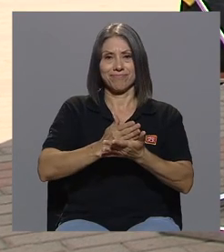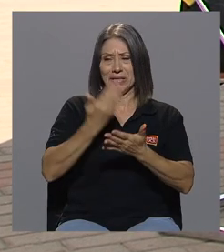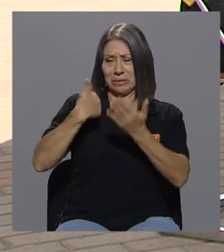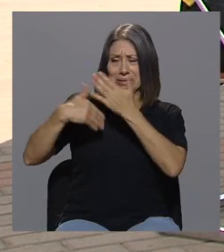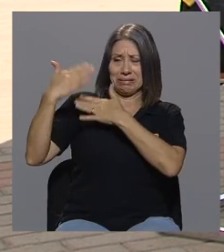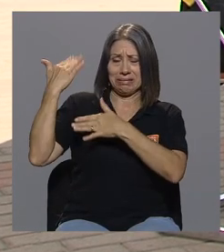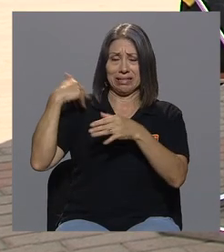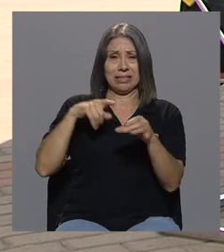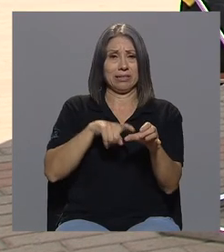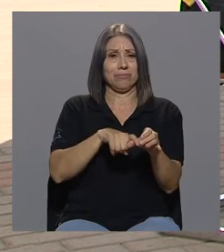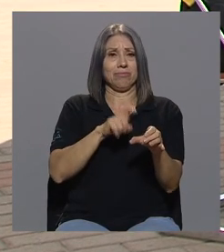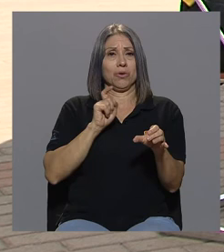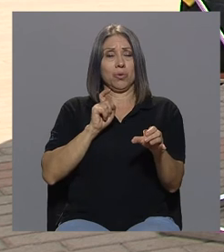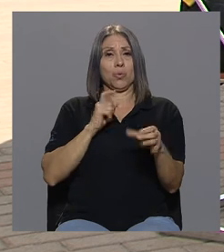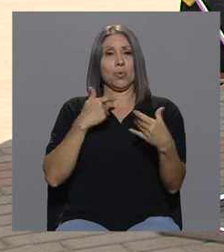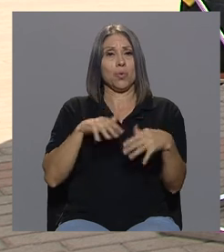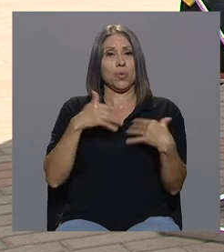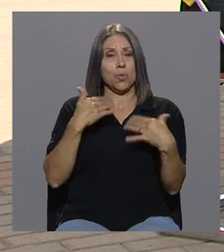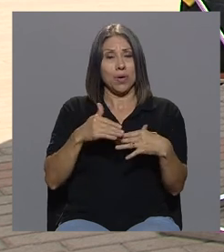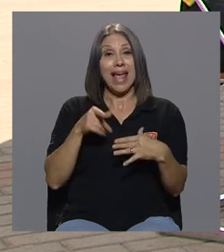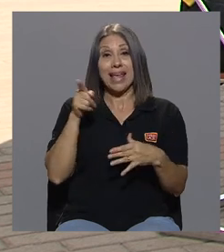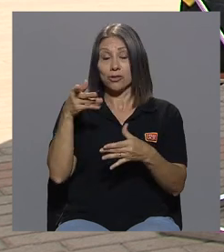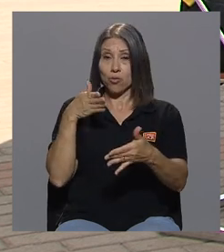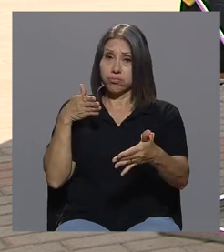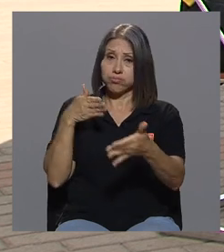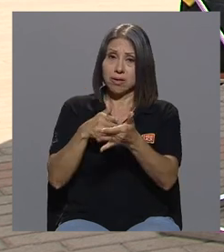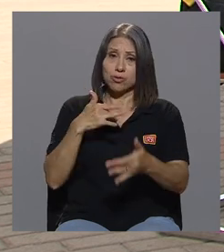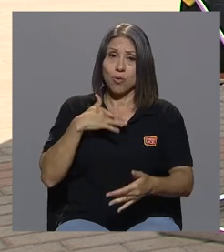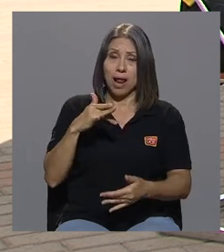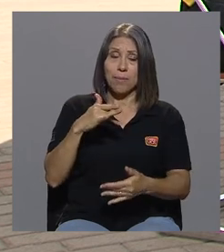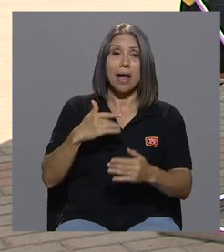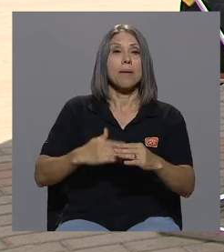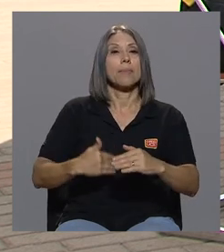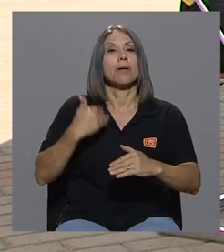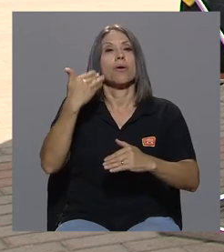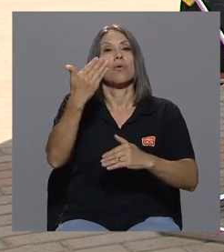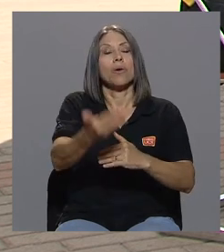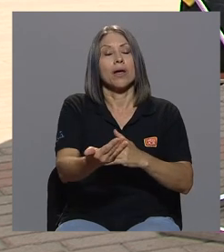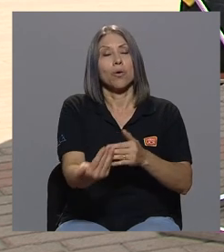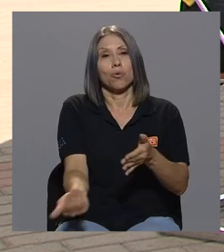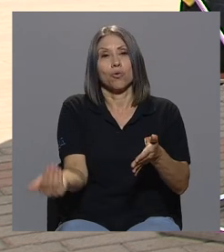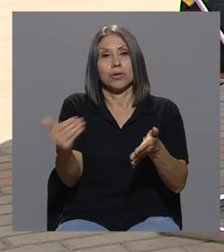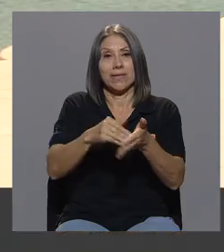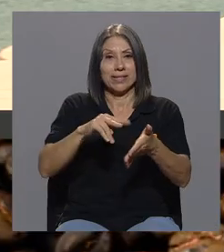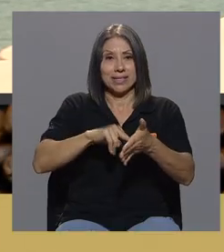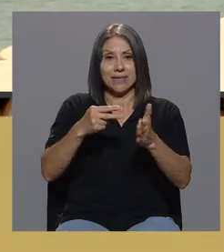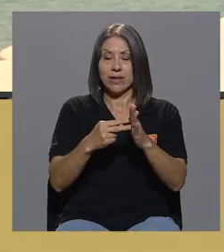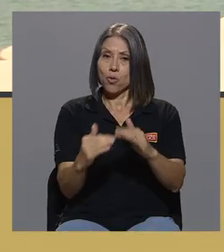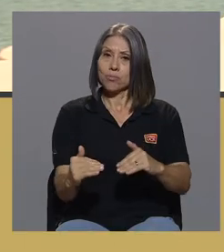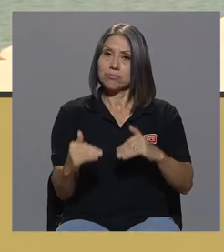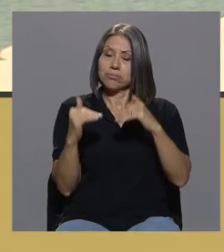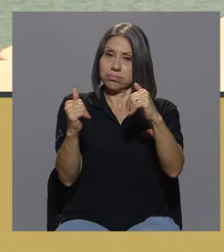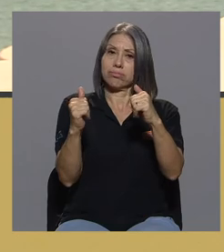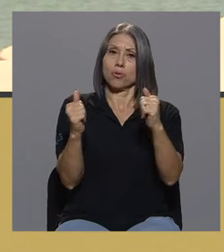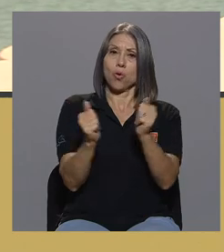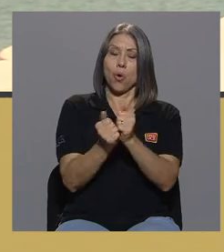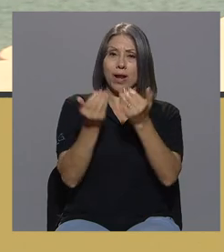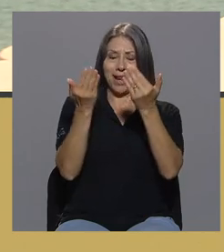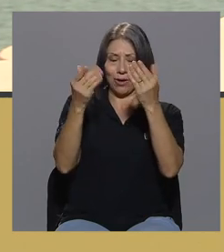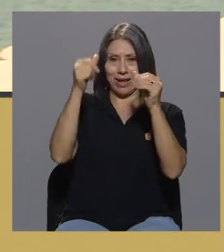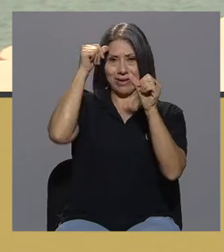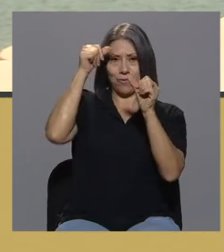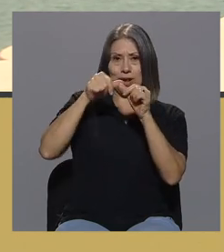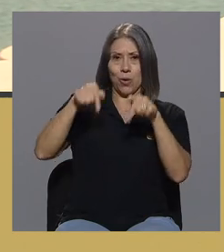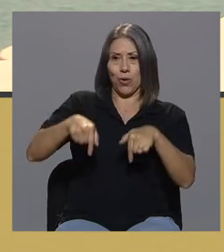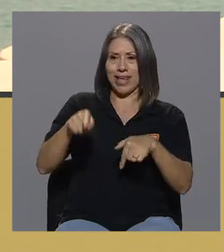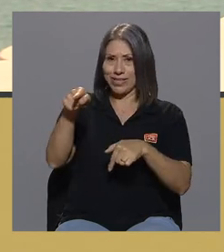para usted un daño a su alma luego significó y le dignificó con aquella imagen que hoy me guardo y es usted